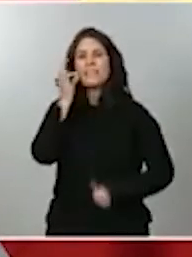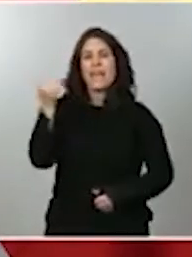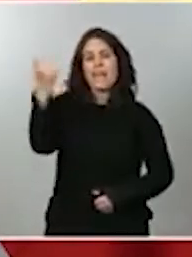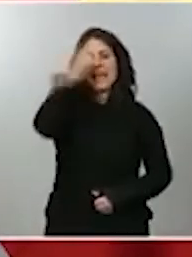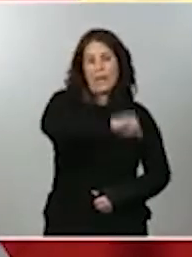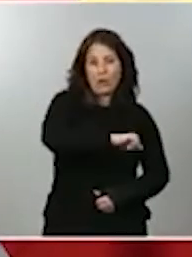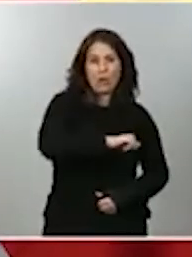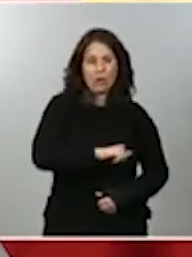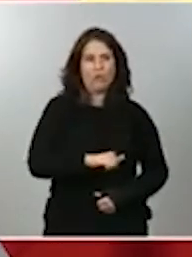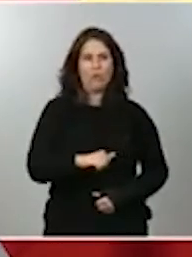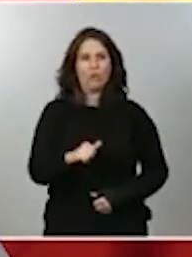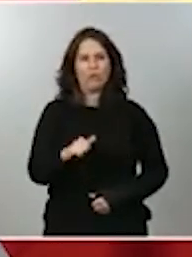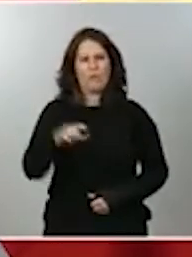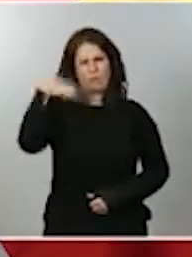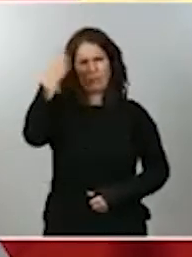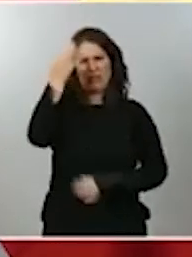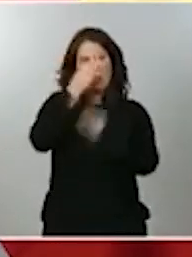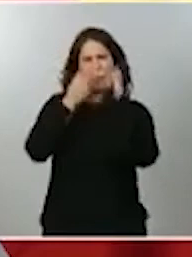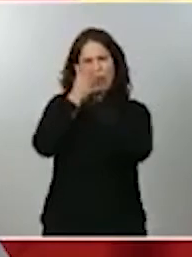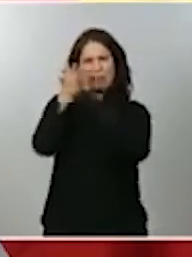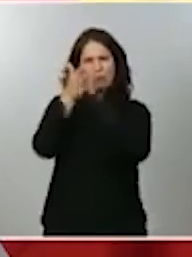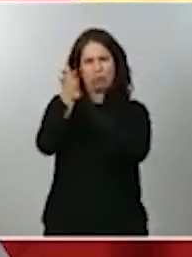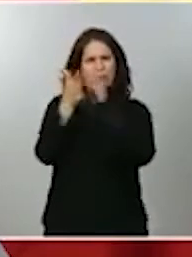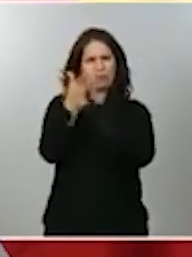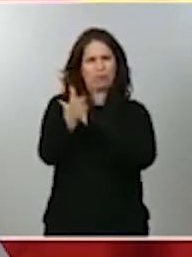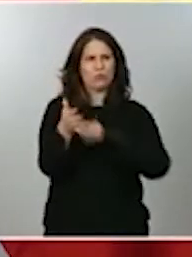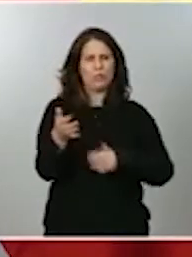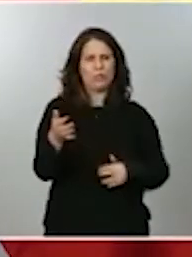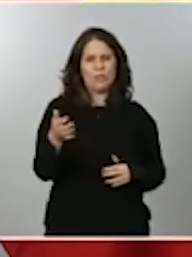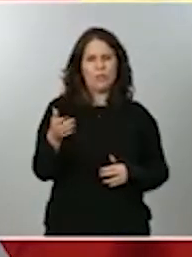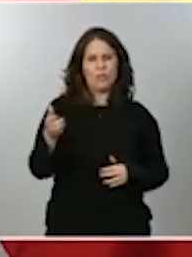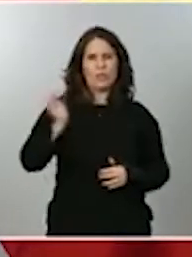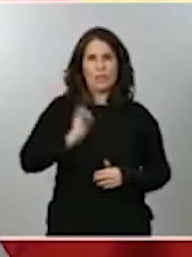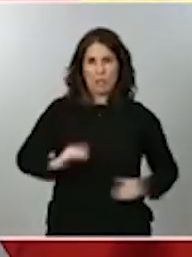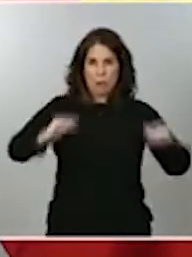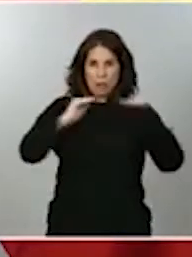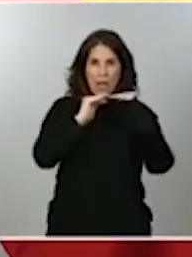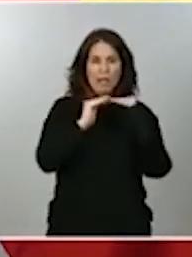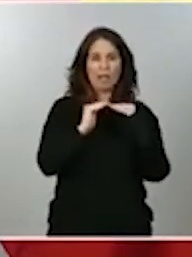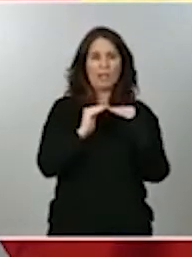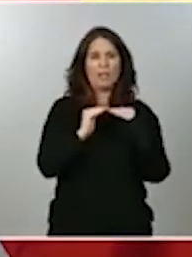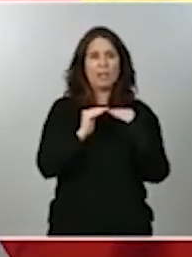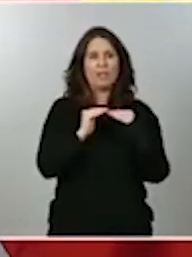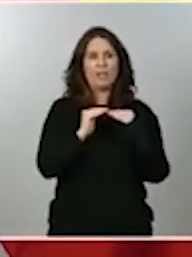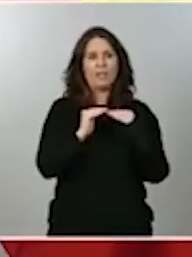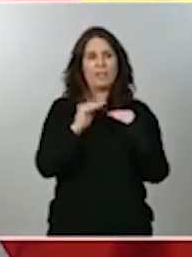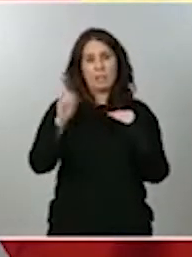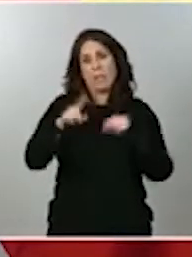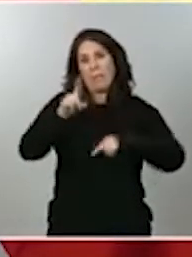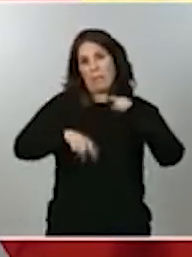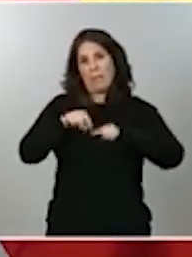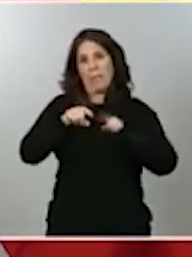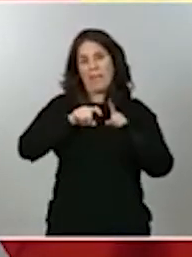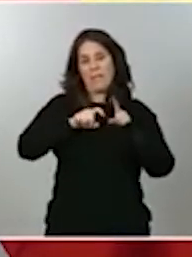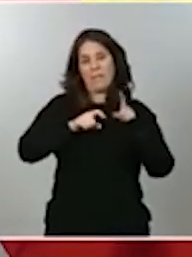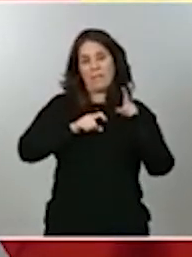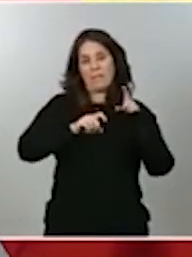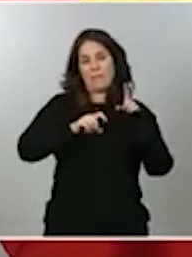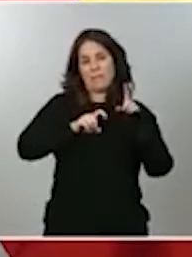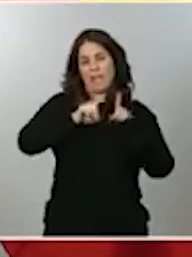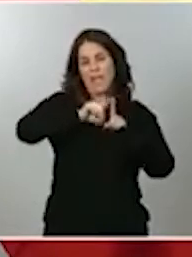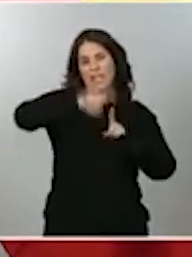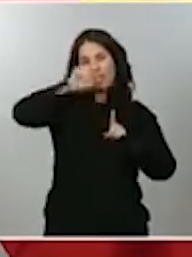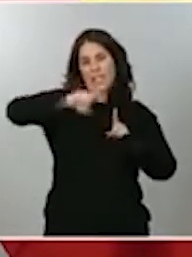darán después los datos, no solo en la igualdad retributiva, pero en función de la estadística que empleemos, estamos cercanas al